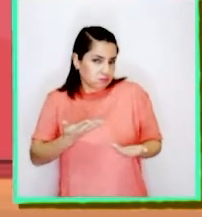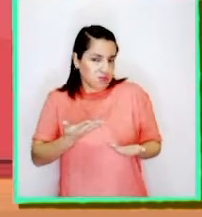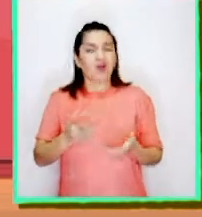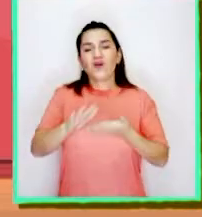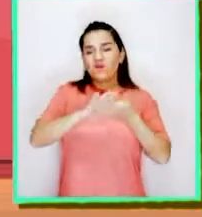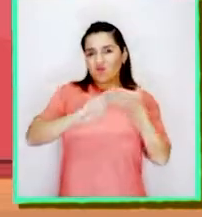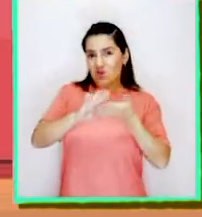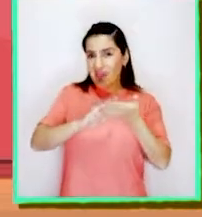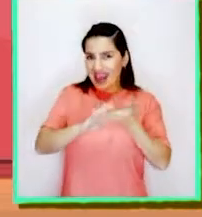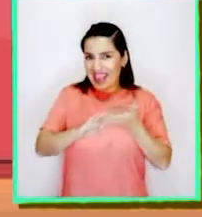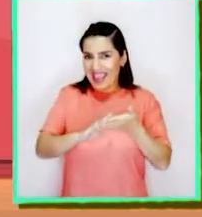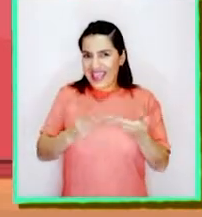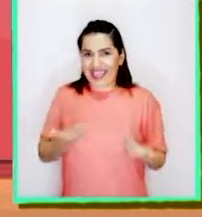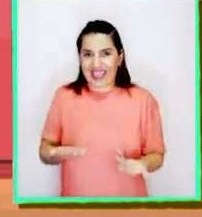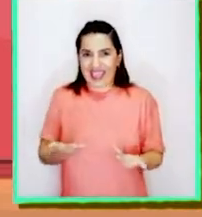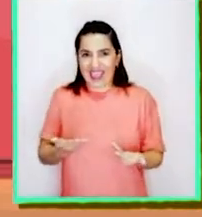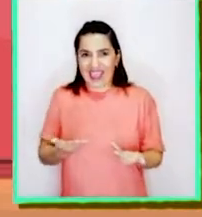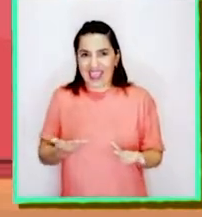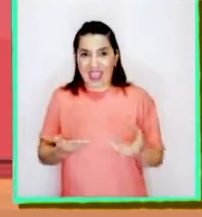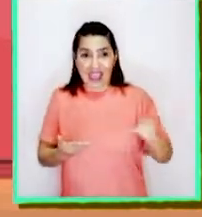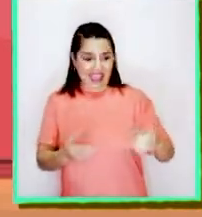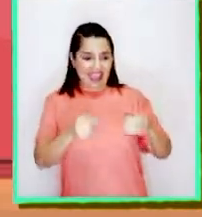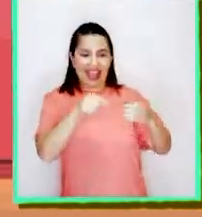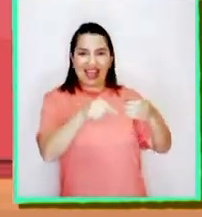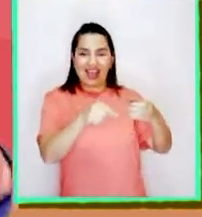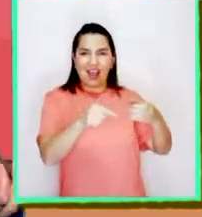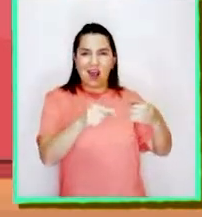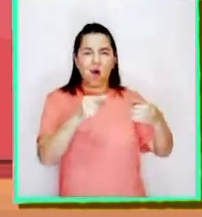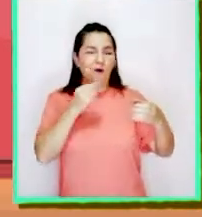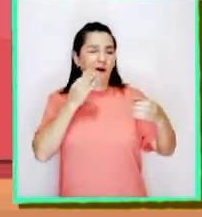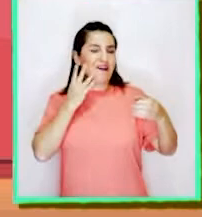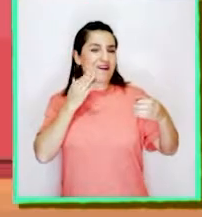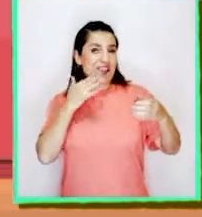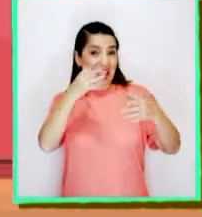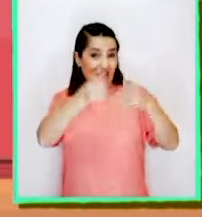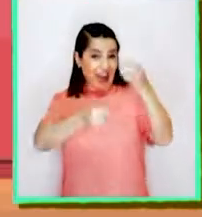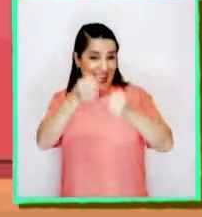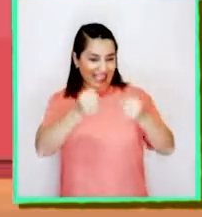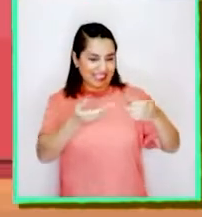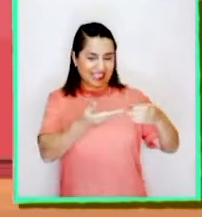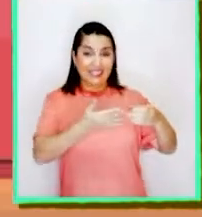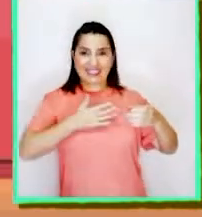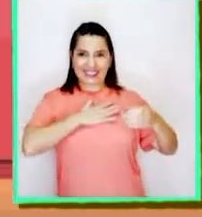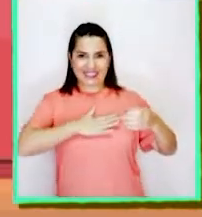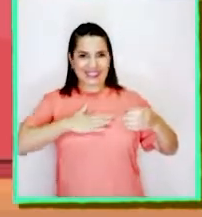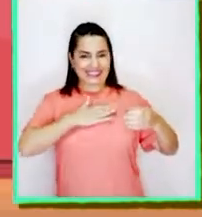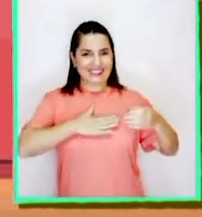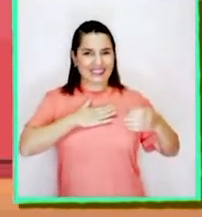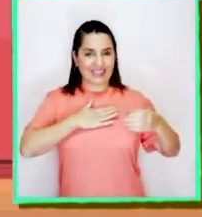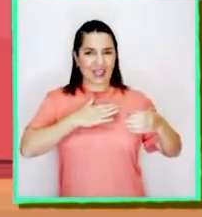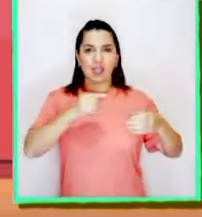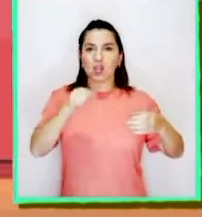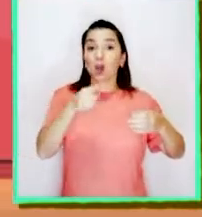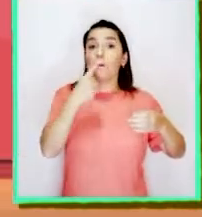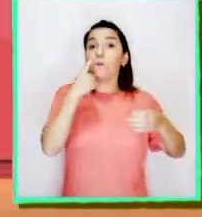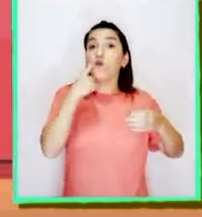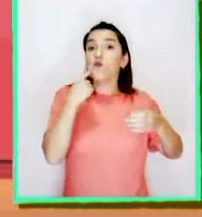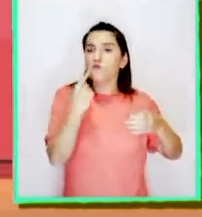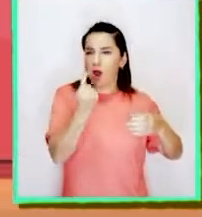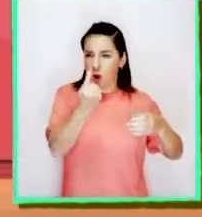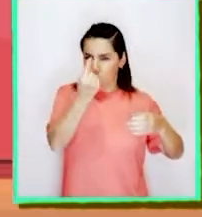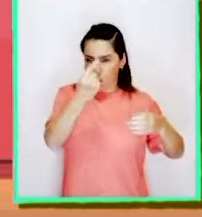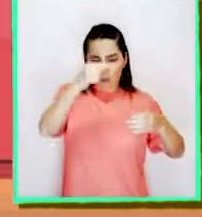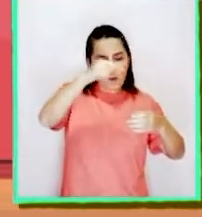Por ejemplo, este rico vaso de leche se ve apetitoso. Pero con solo probar